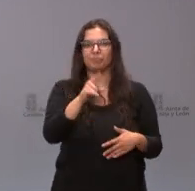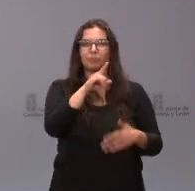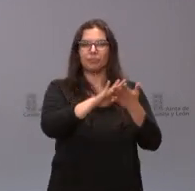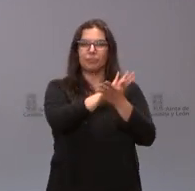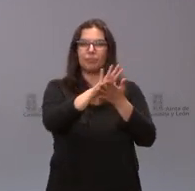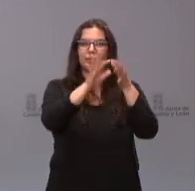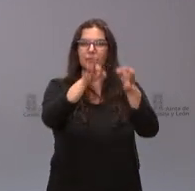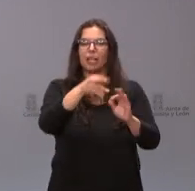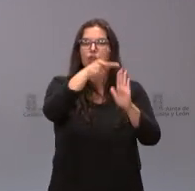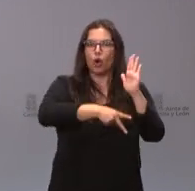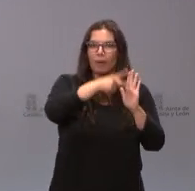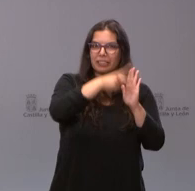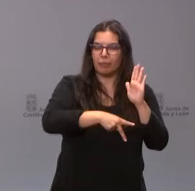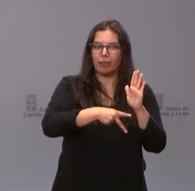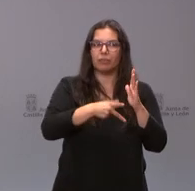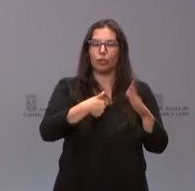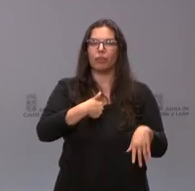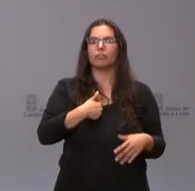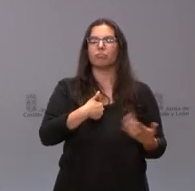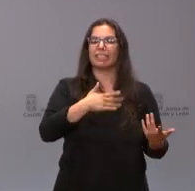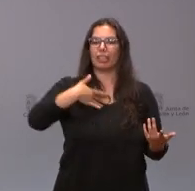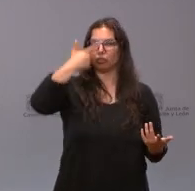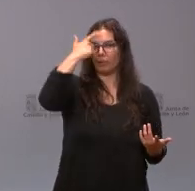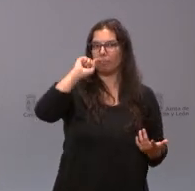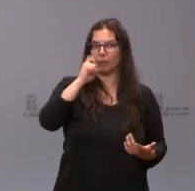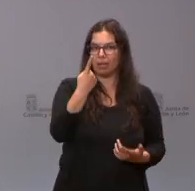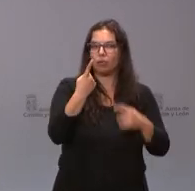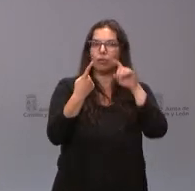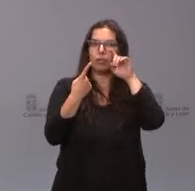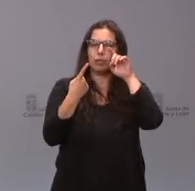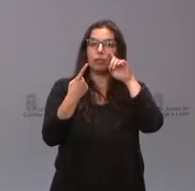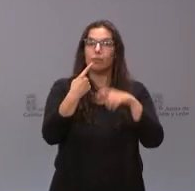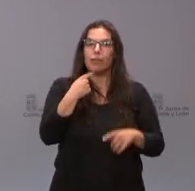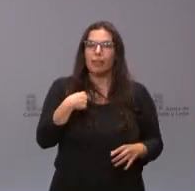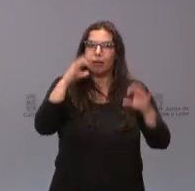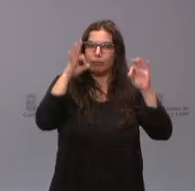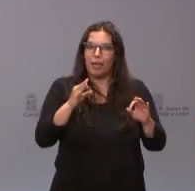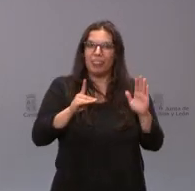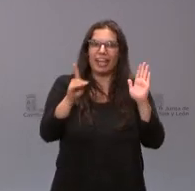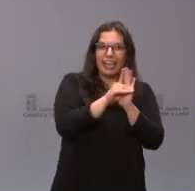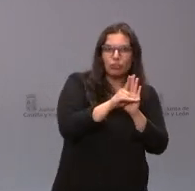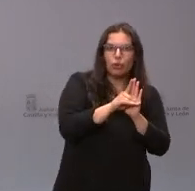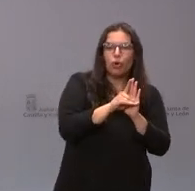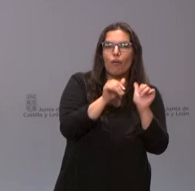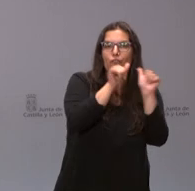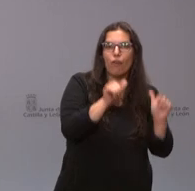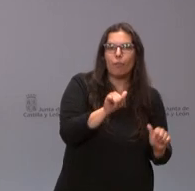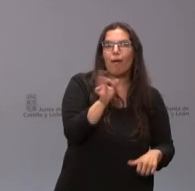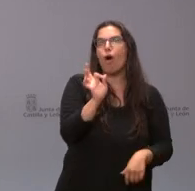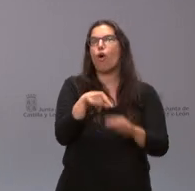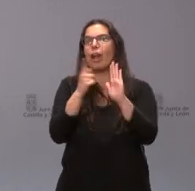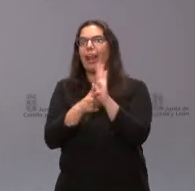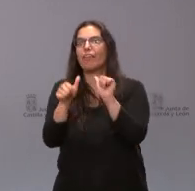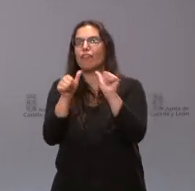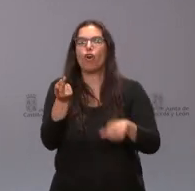momento de normativa. Quería saber primero si nos puede concretar si se tratara de un decreto o de una ley y luego en qué situación quedaría el